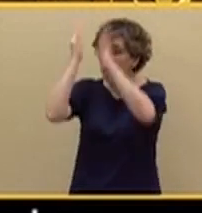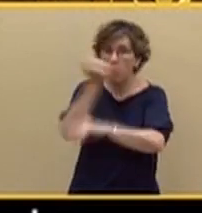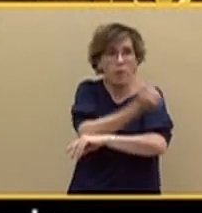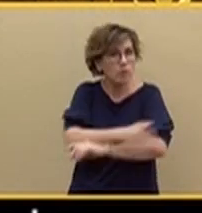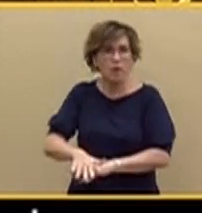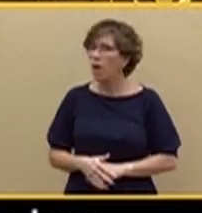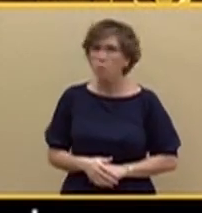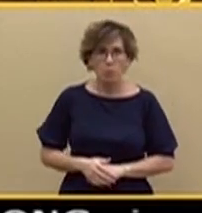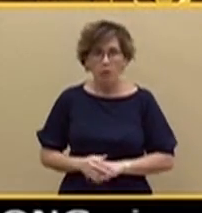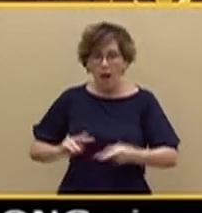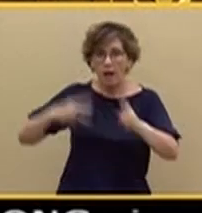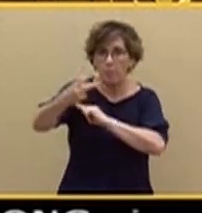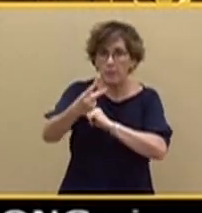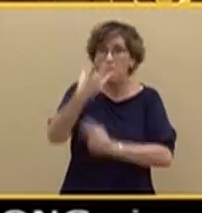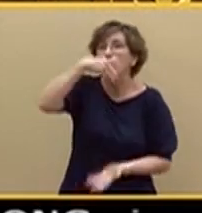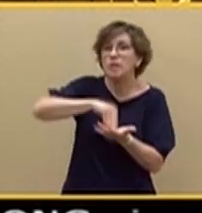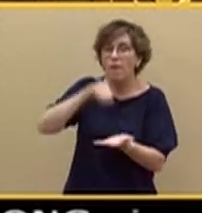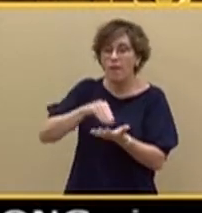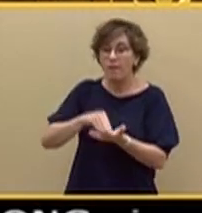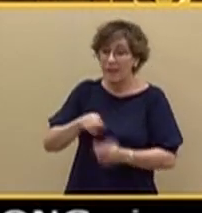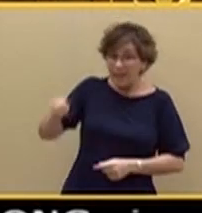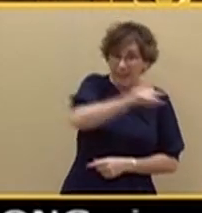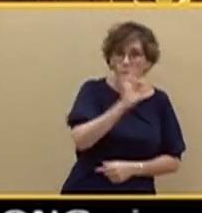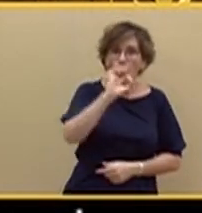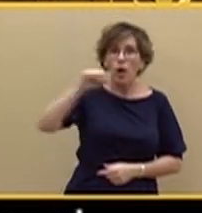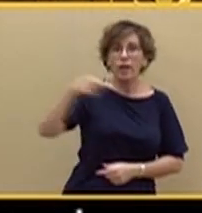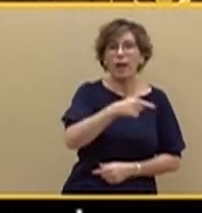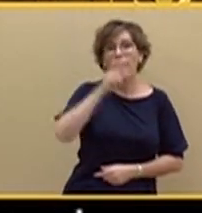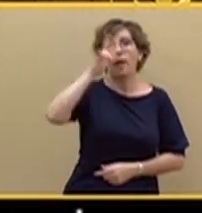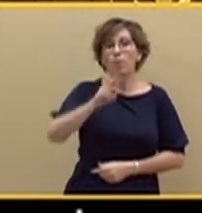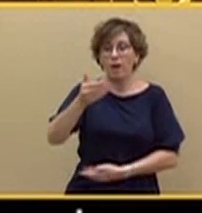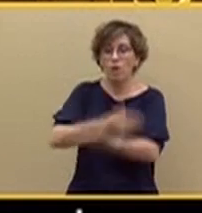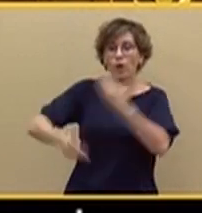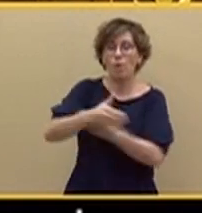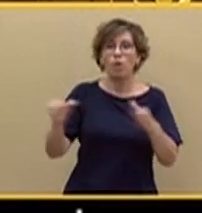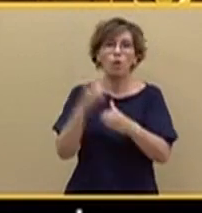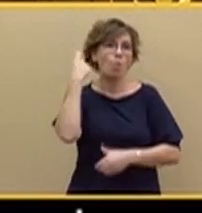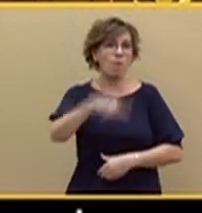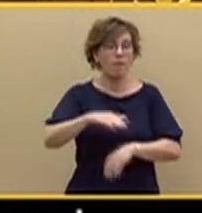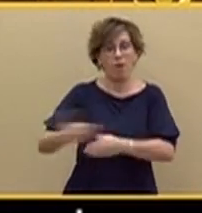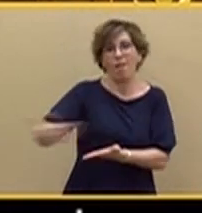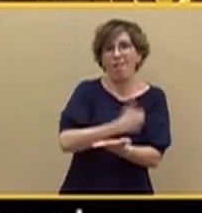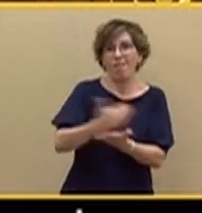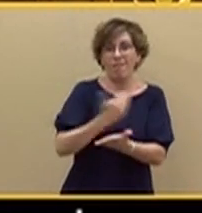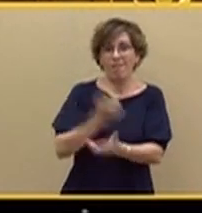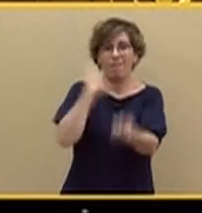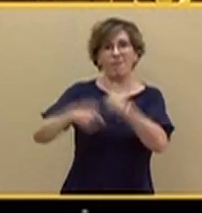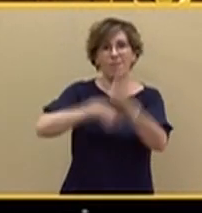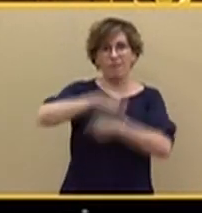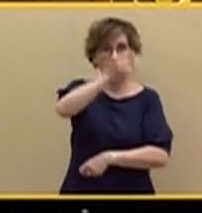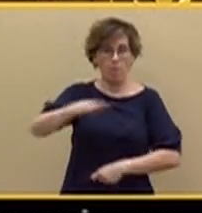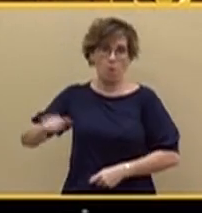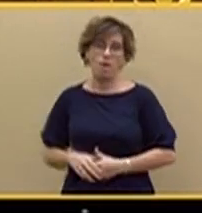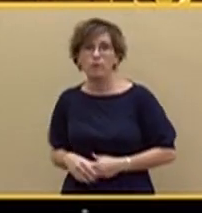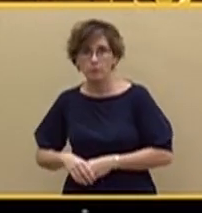contrario, en muchas ocasiones, son la colaboración necesaria con las mafias que se lucra con el tráfico de seres humanos. En